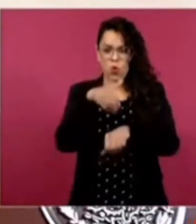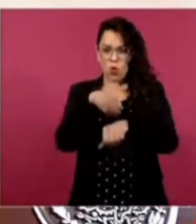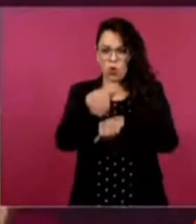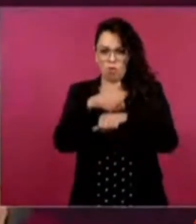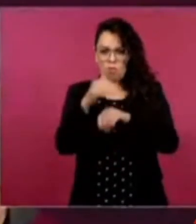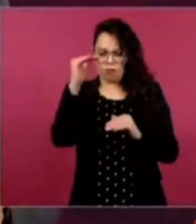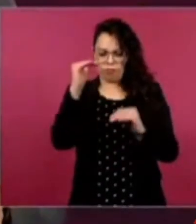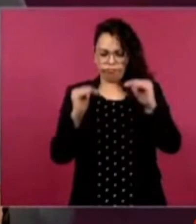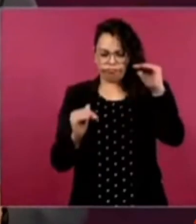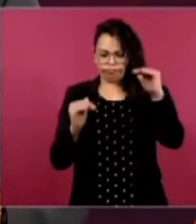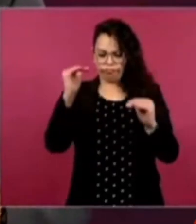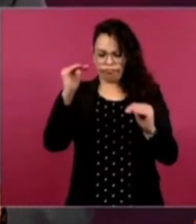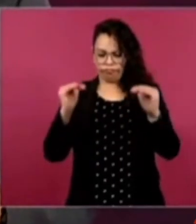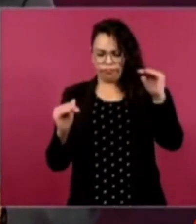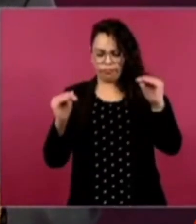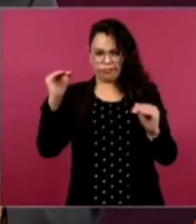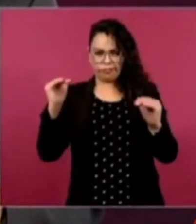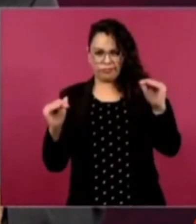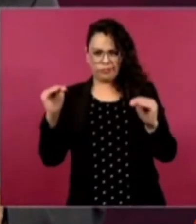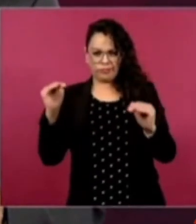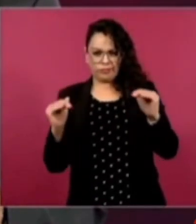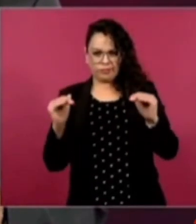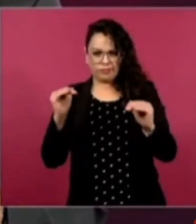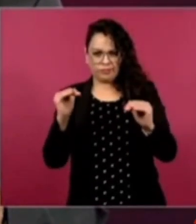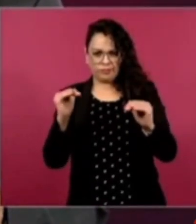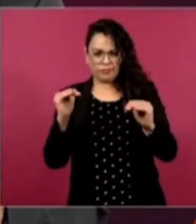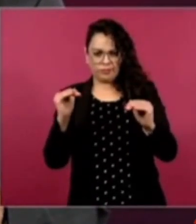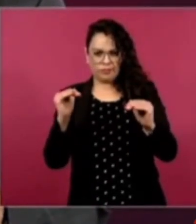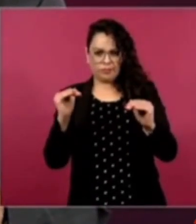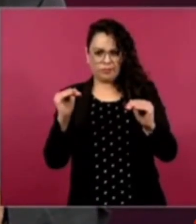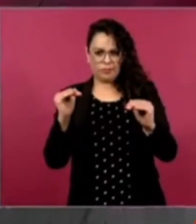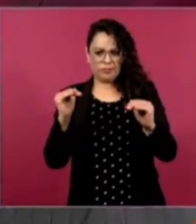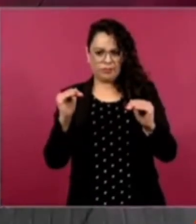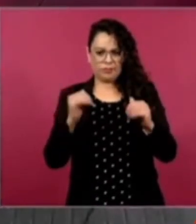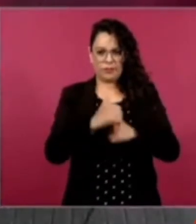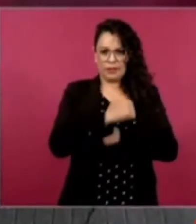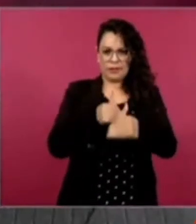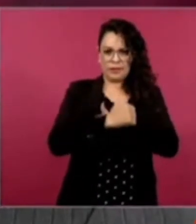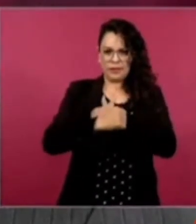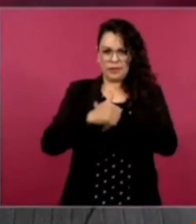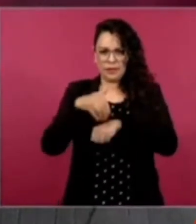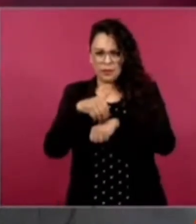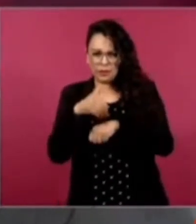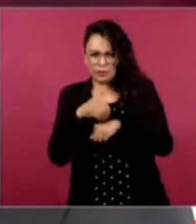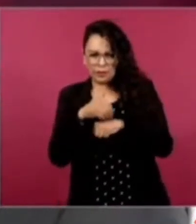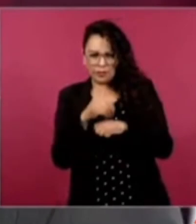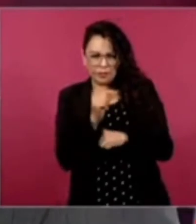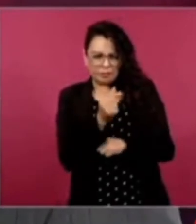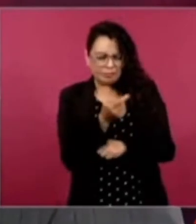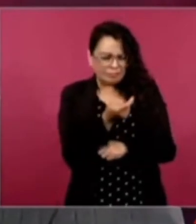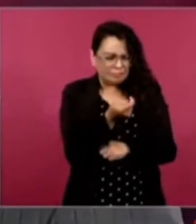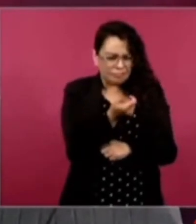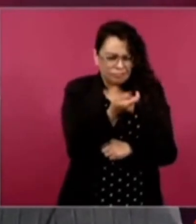reducido, pues